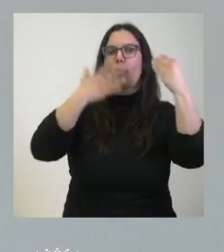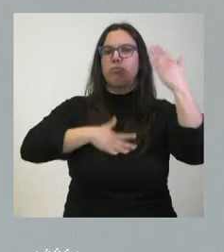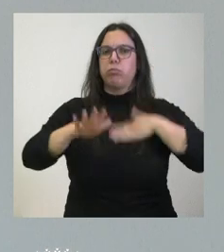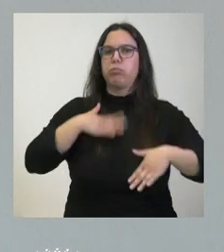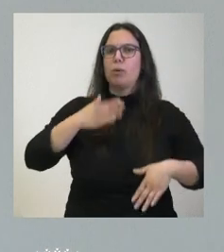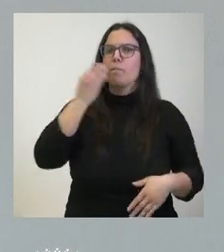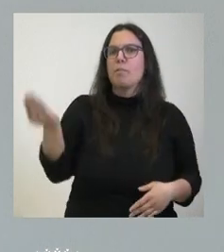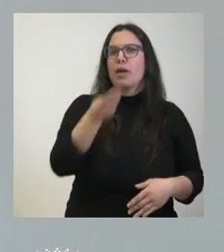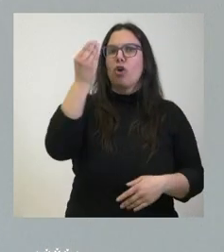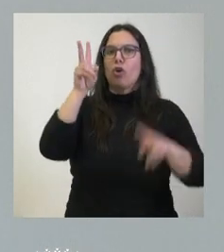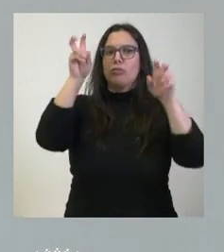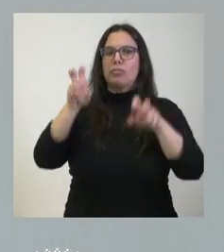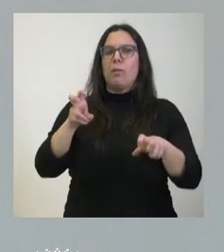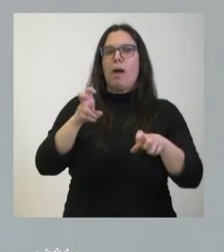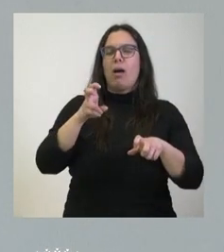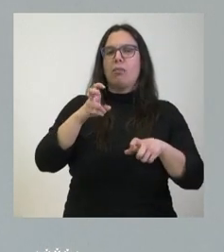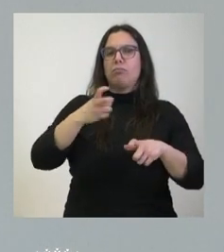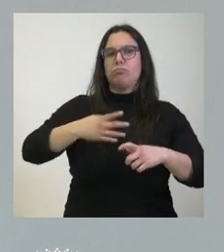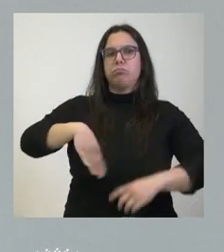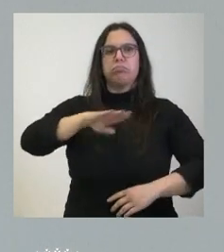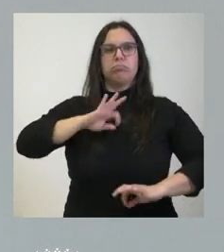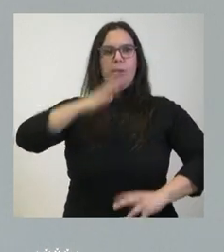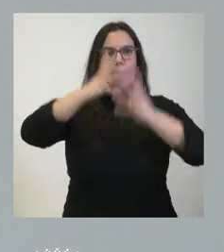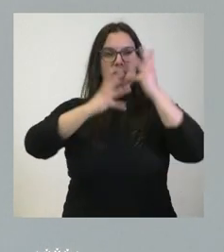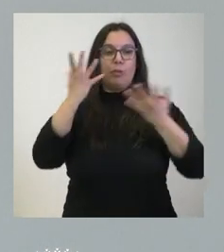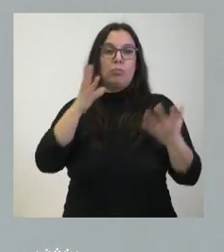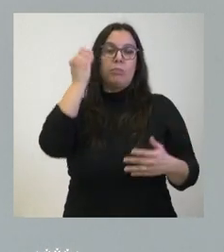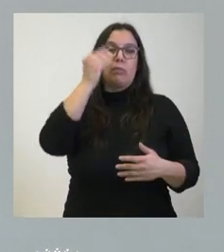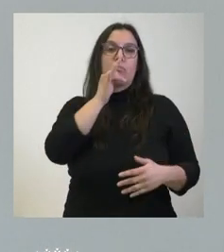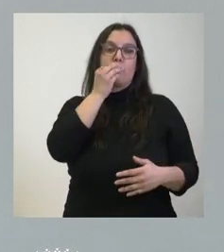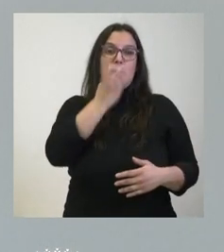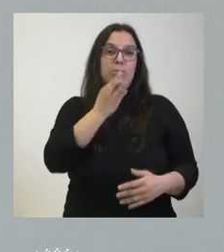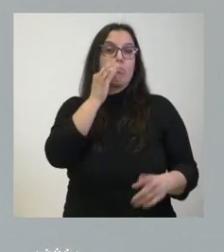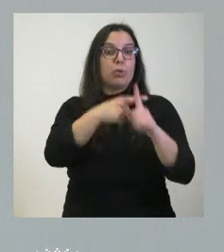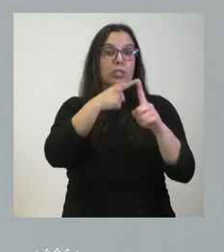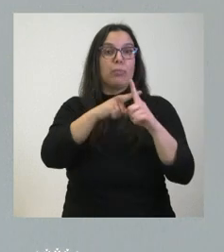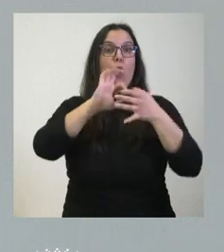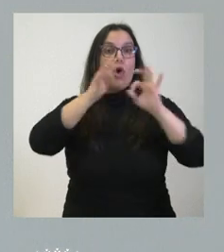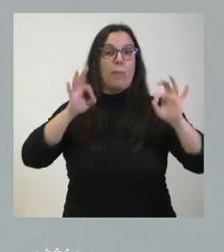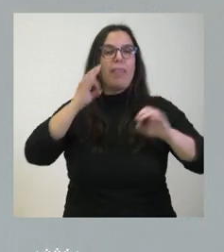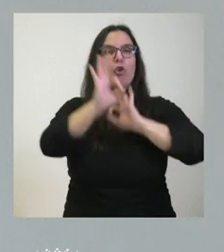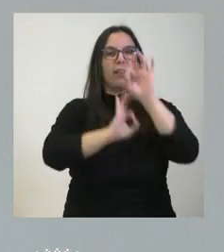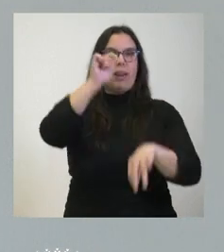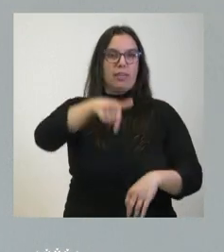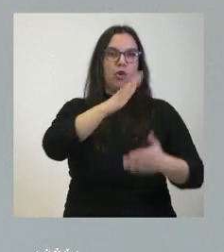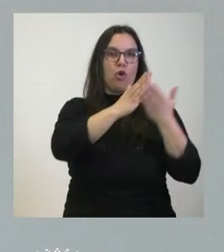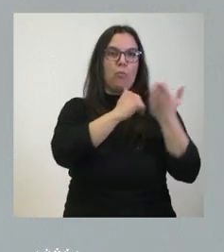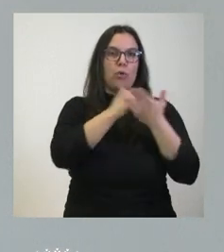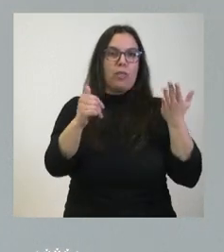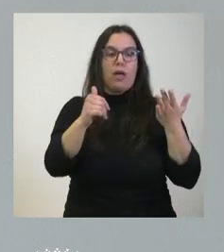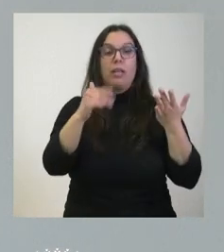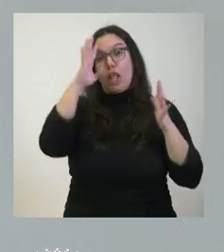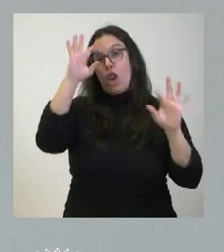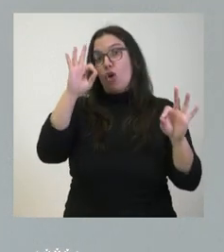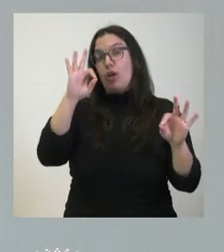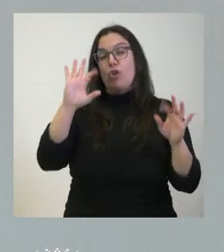en conocimientos matemáticos desde ese punto de vista creemos que es muy positivo que esta Olimpiada Matemática se celebre en nuestra comunidad autónoma y tiene plena coherencia